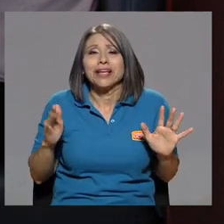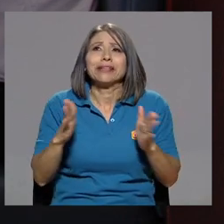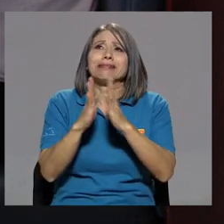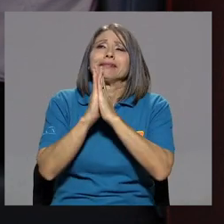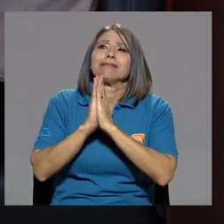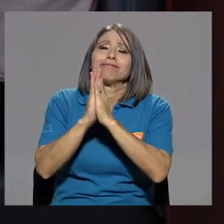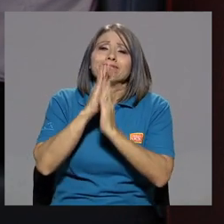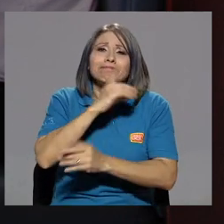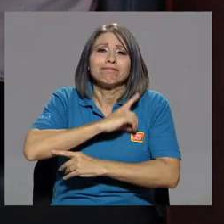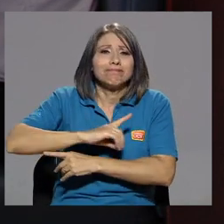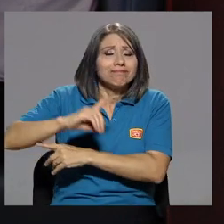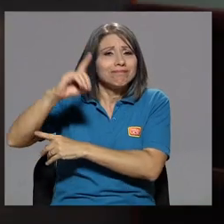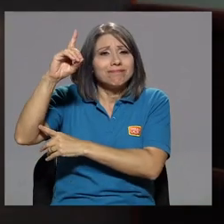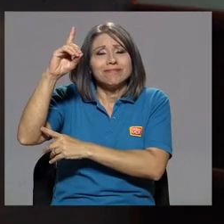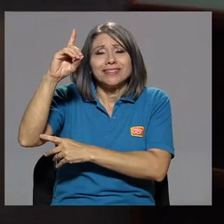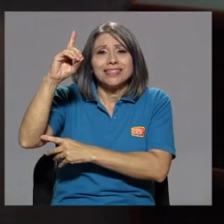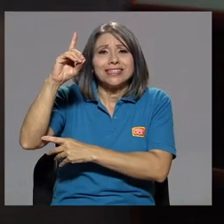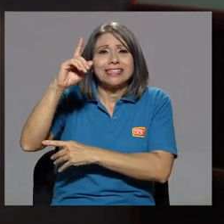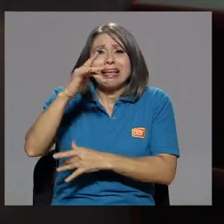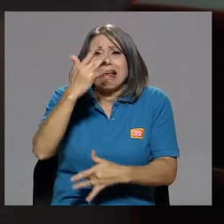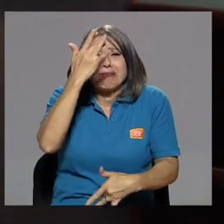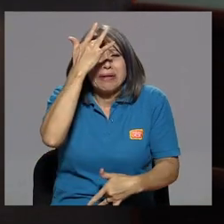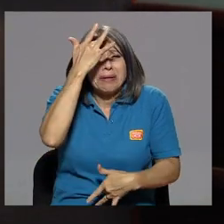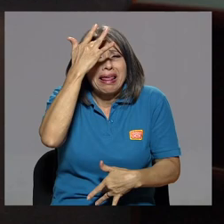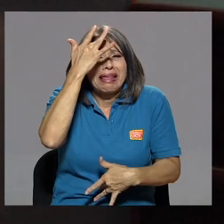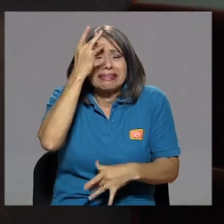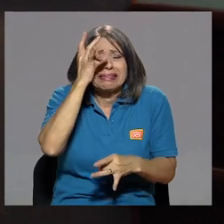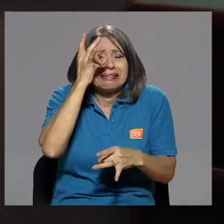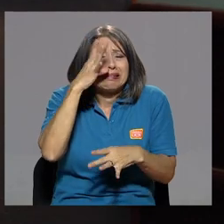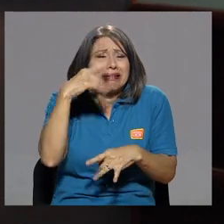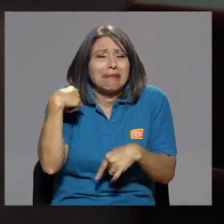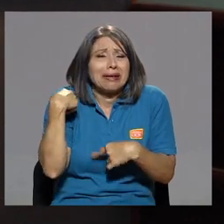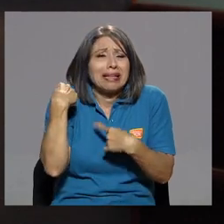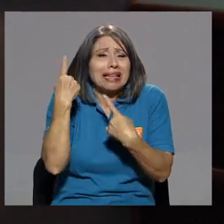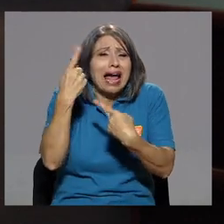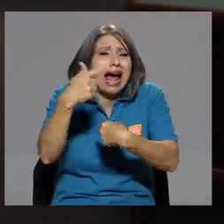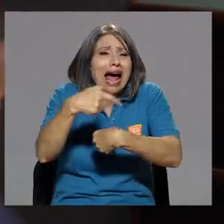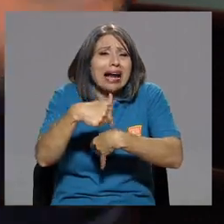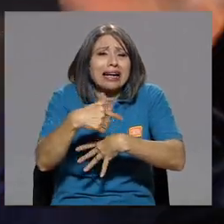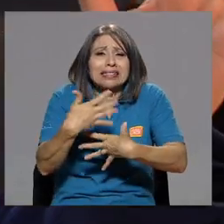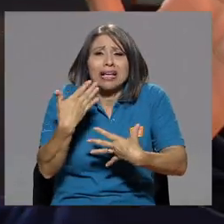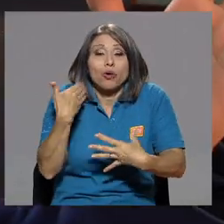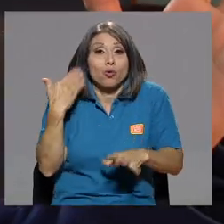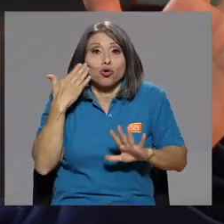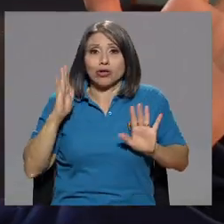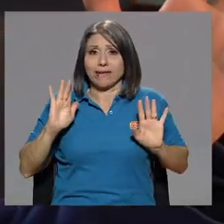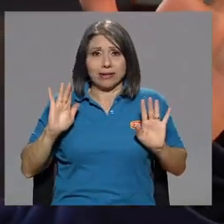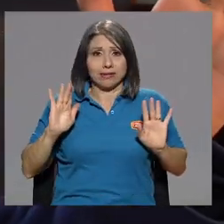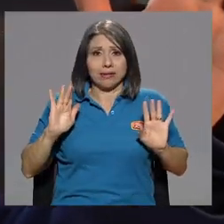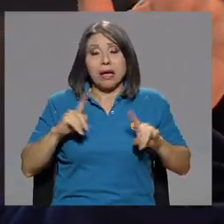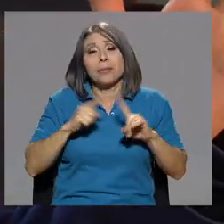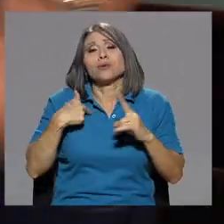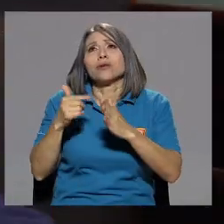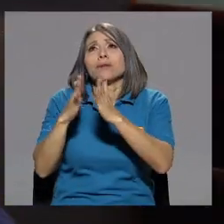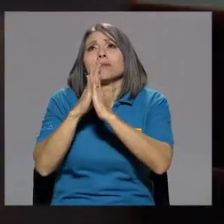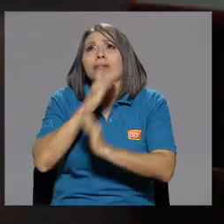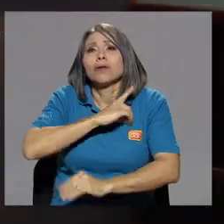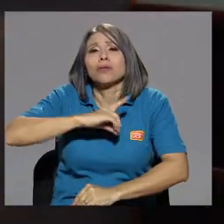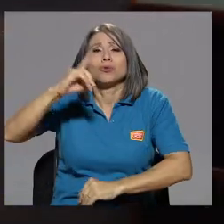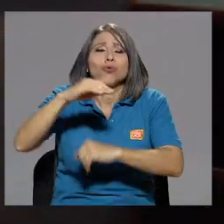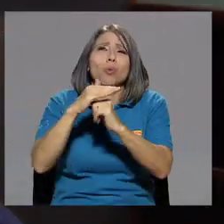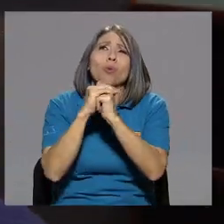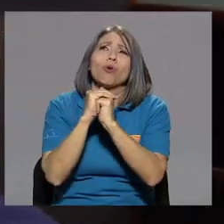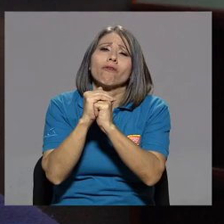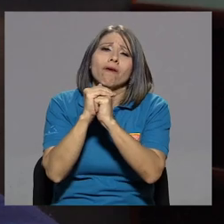Y le pido a Dios esas enfermedades largas, que uno no sabe, ¿verdad? Pero le pido a Dios